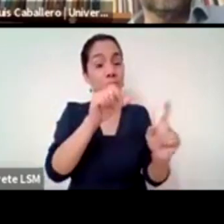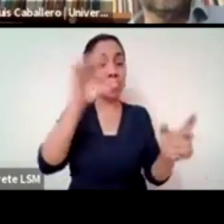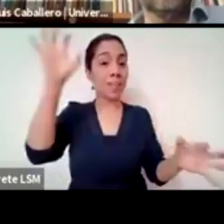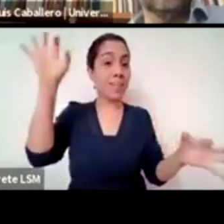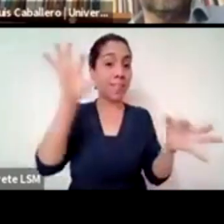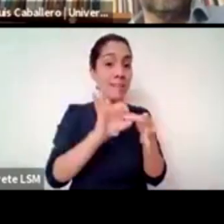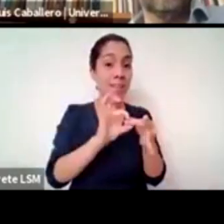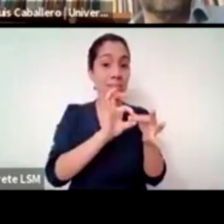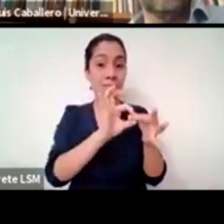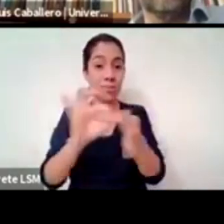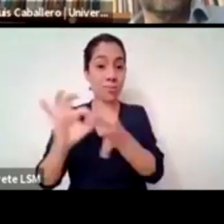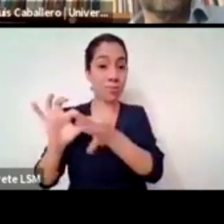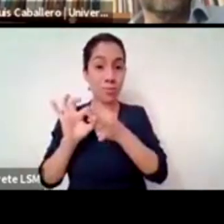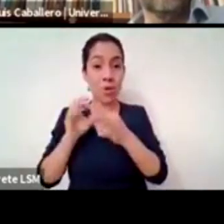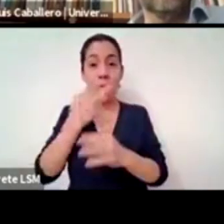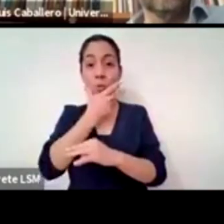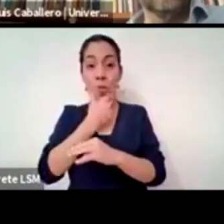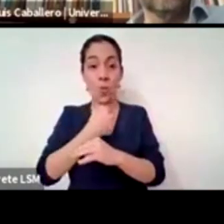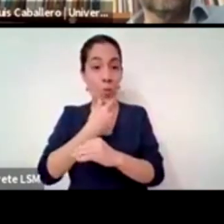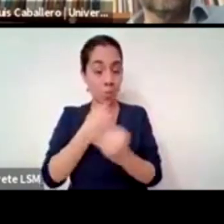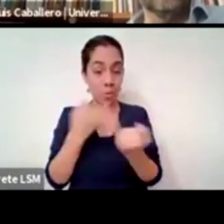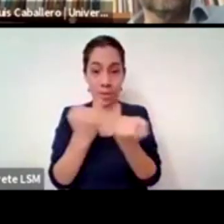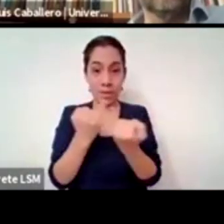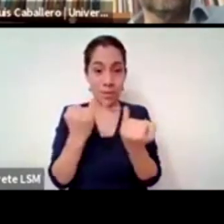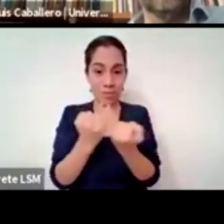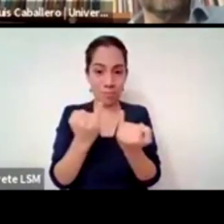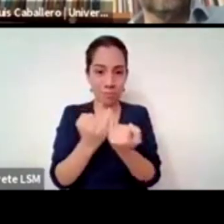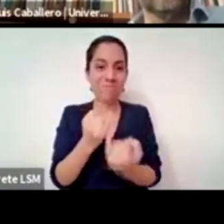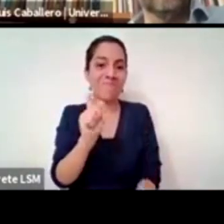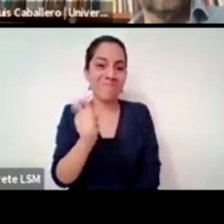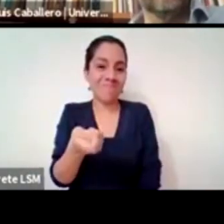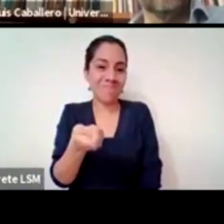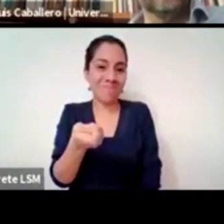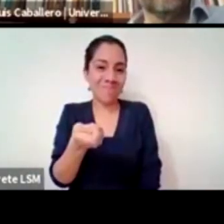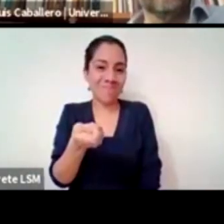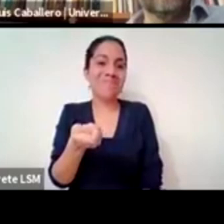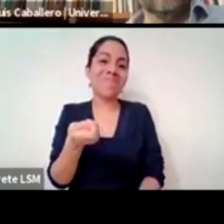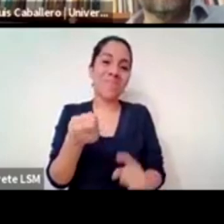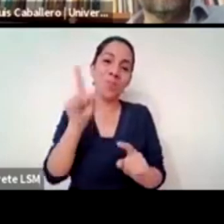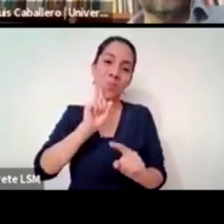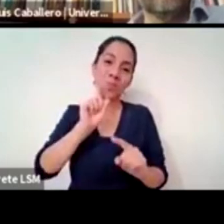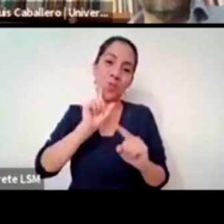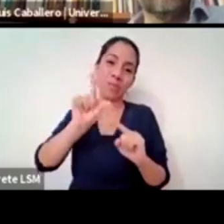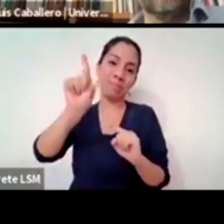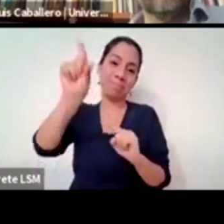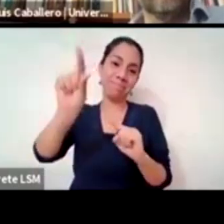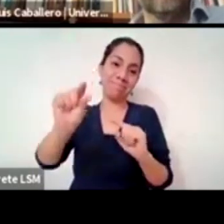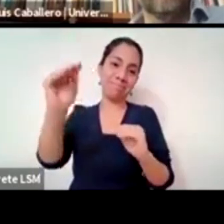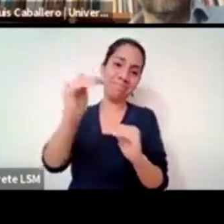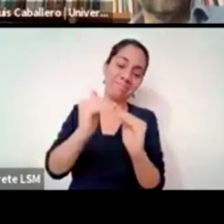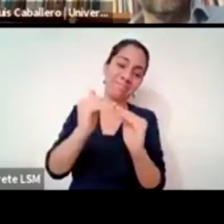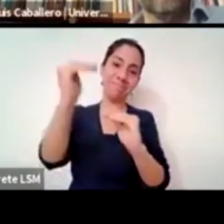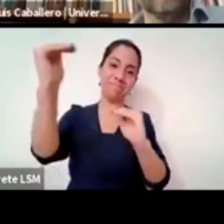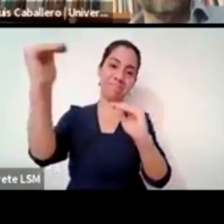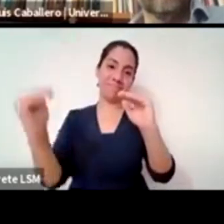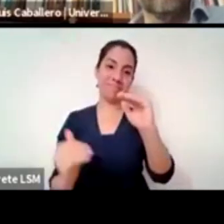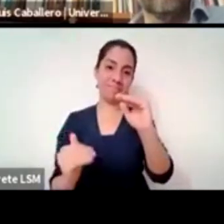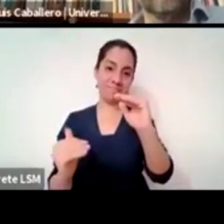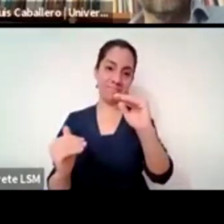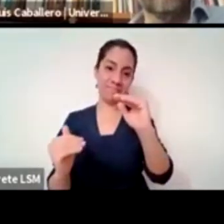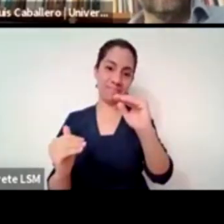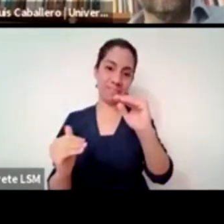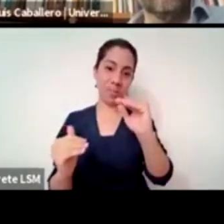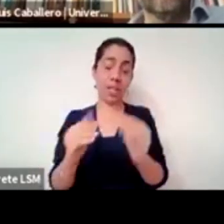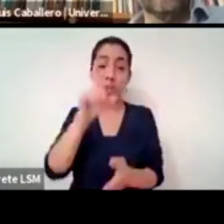y las masculinidades sagradas desembocan en inferioridad de las mujeres y yo creo que quien mejor